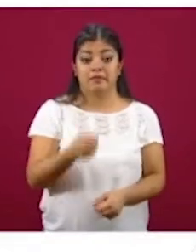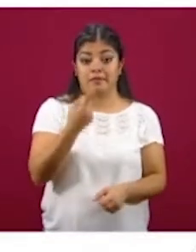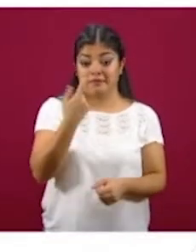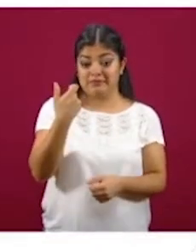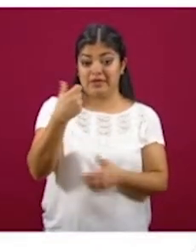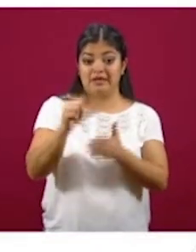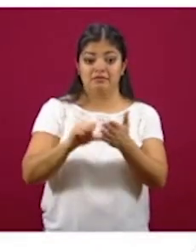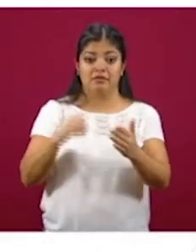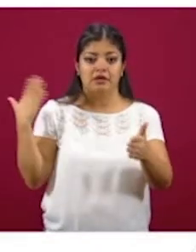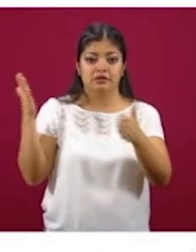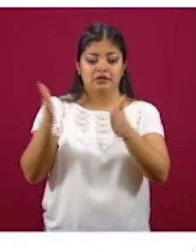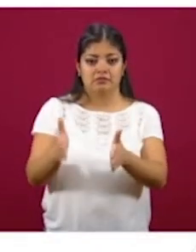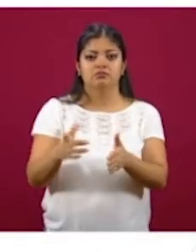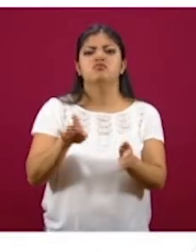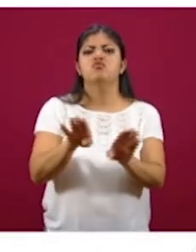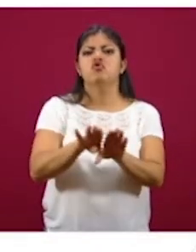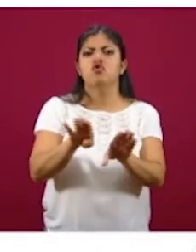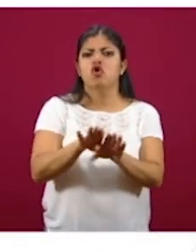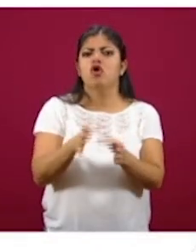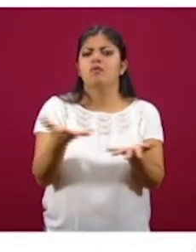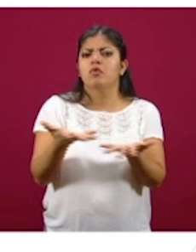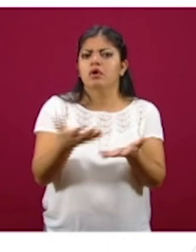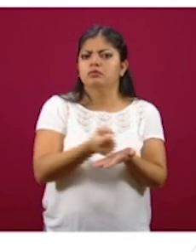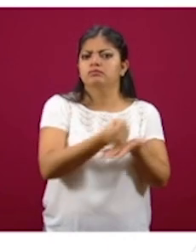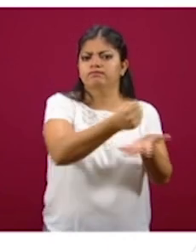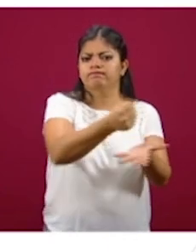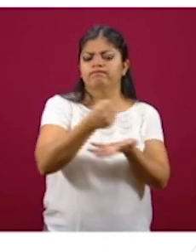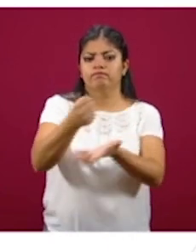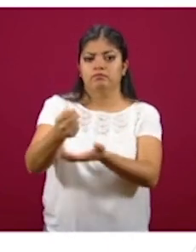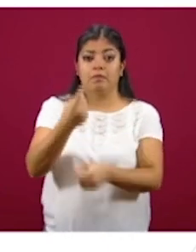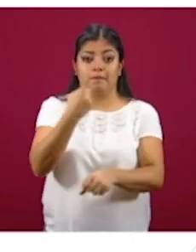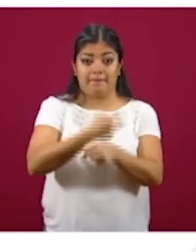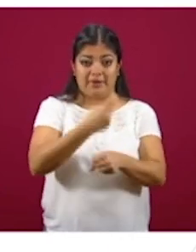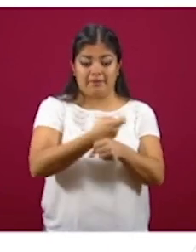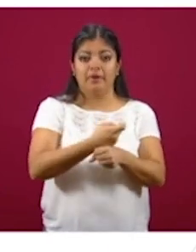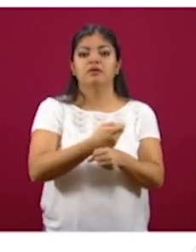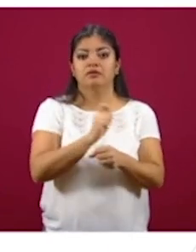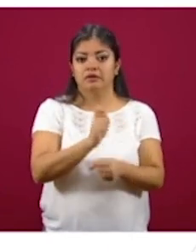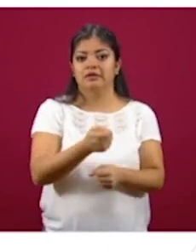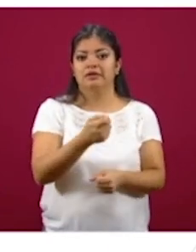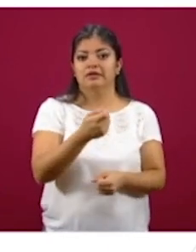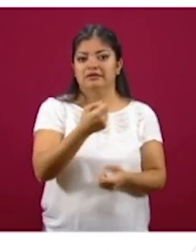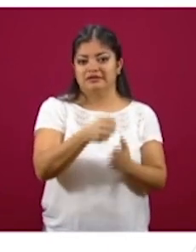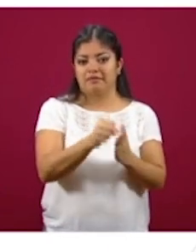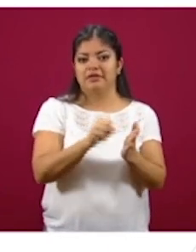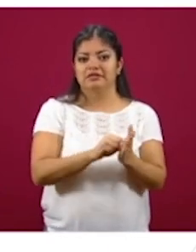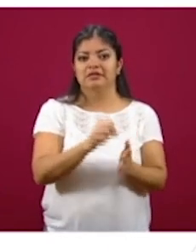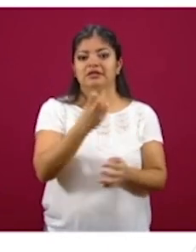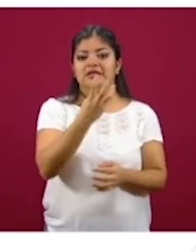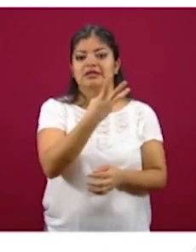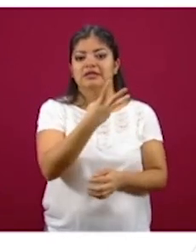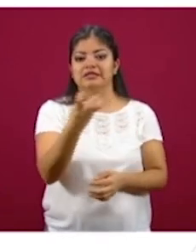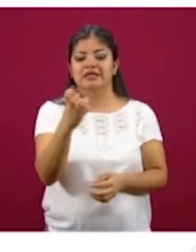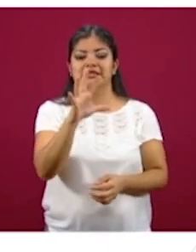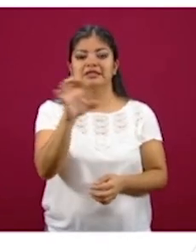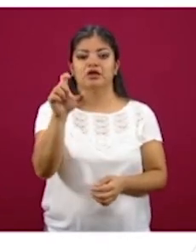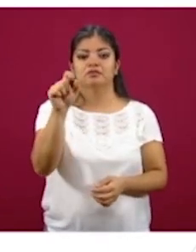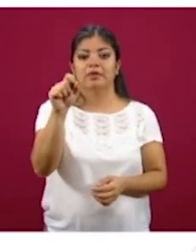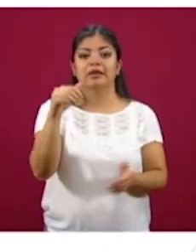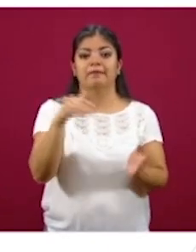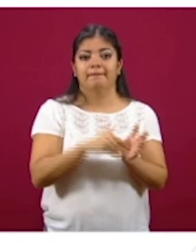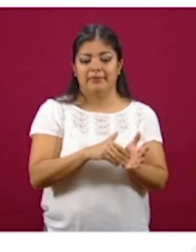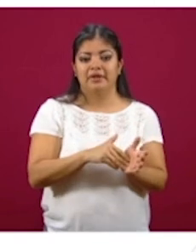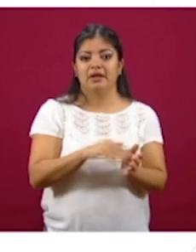año ha tenido estas dispersiones. El primer semestre, trescientas, quinientas, veinte mil becas a igual número de